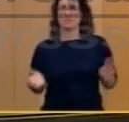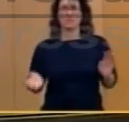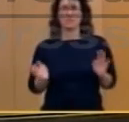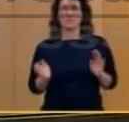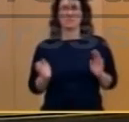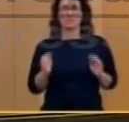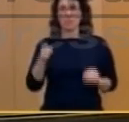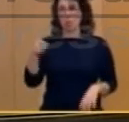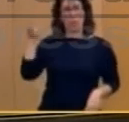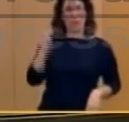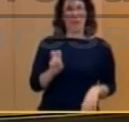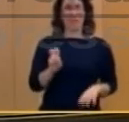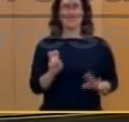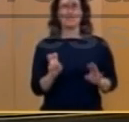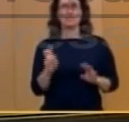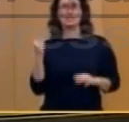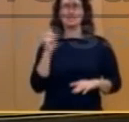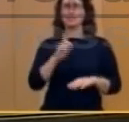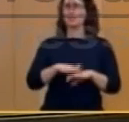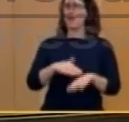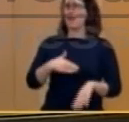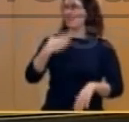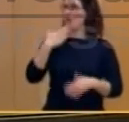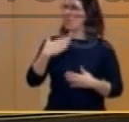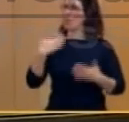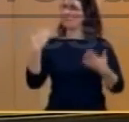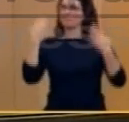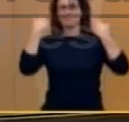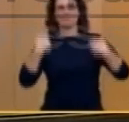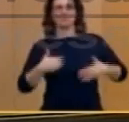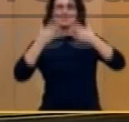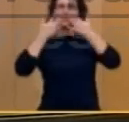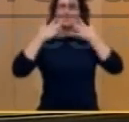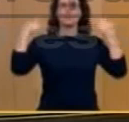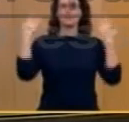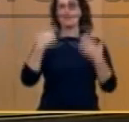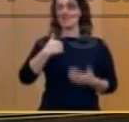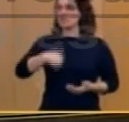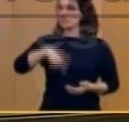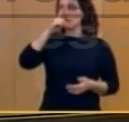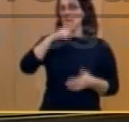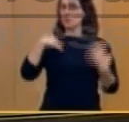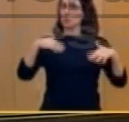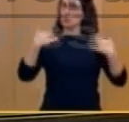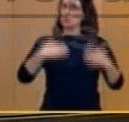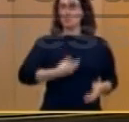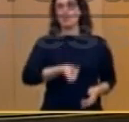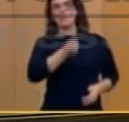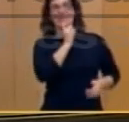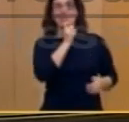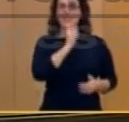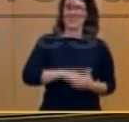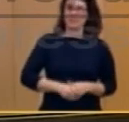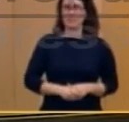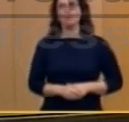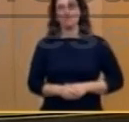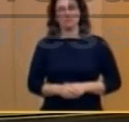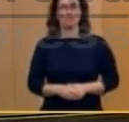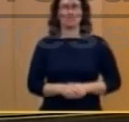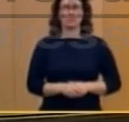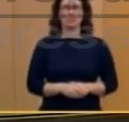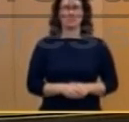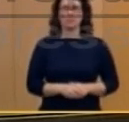a reinventarse, verá. Viene a decir algo así como, ha sido un año muy difícil, muy difícil. Ha sido, señor Rajoy,